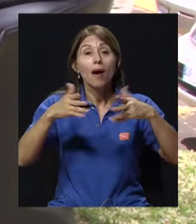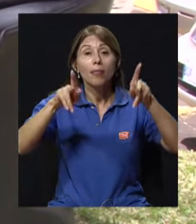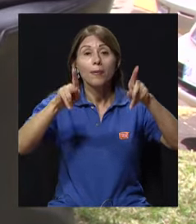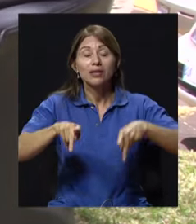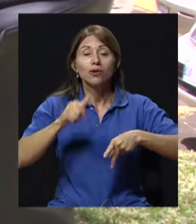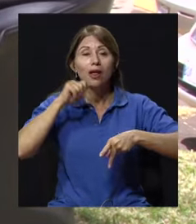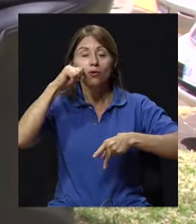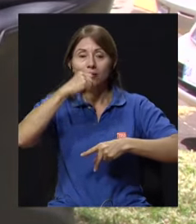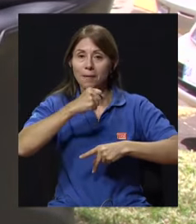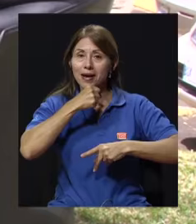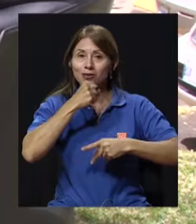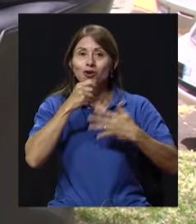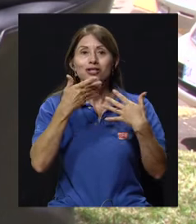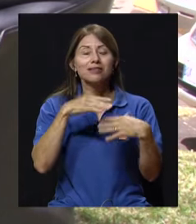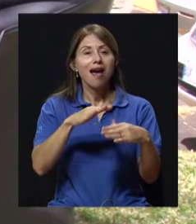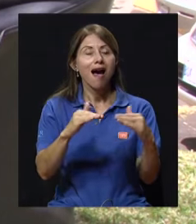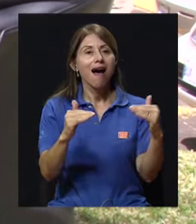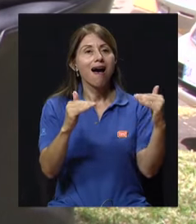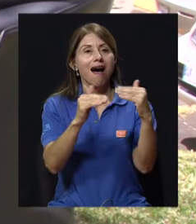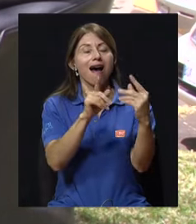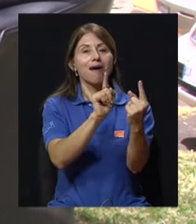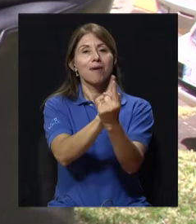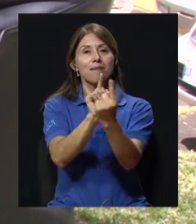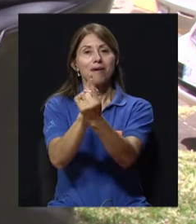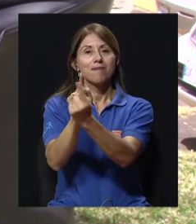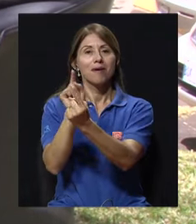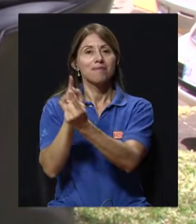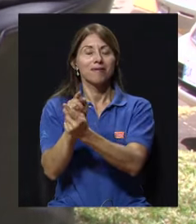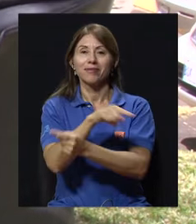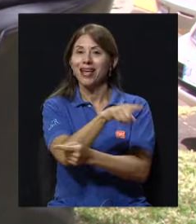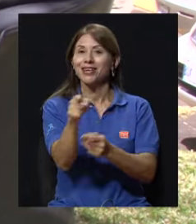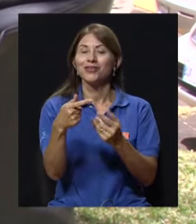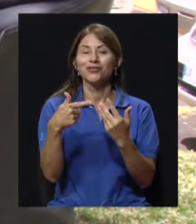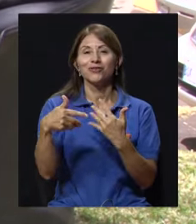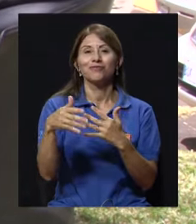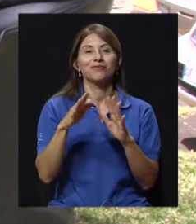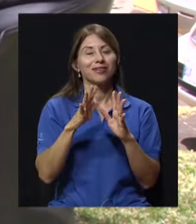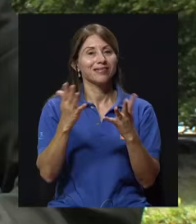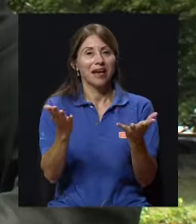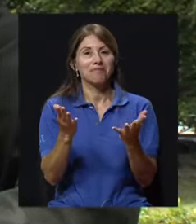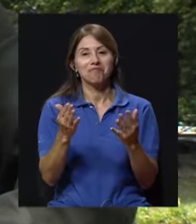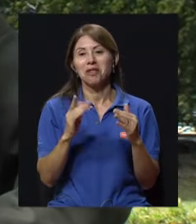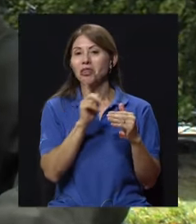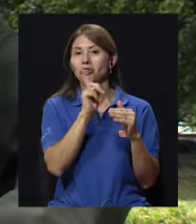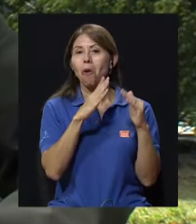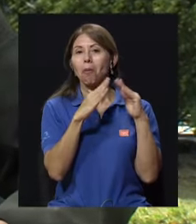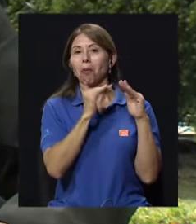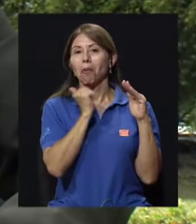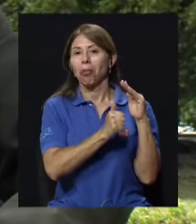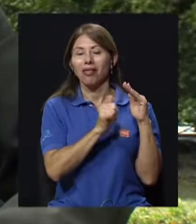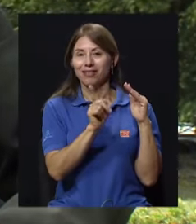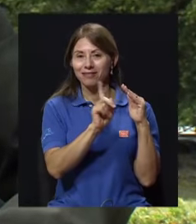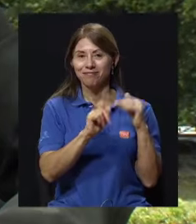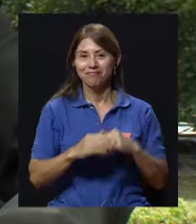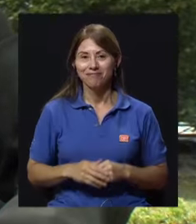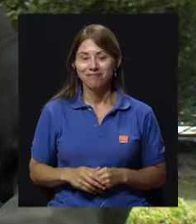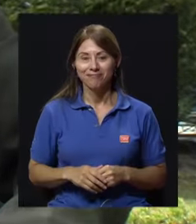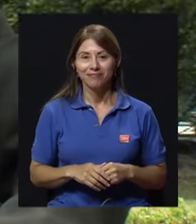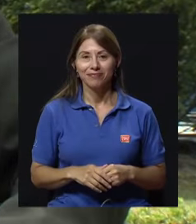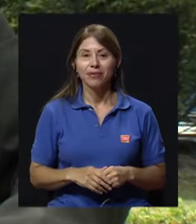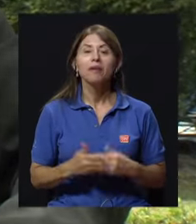encuentran, sus pares, no los vuelve a ver uno en las casas. claro. ¿Cuáles son esos beneficios